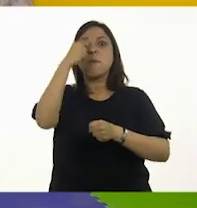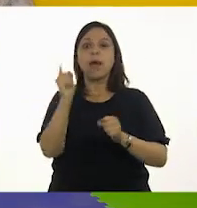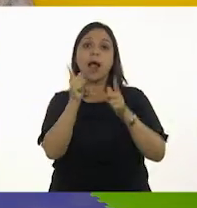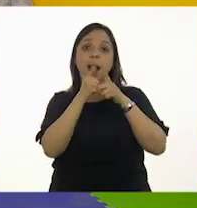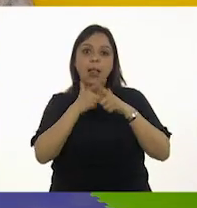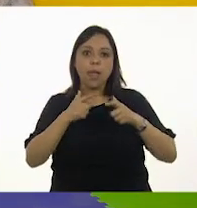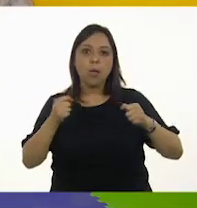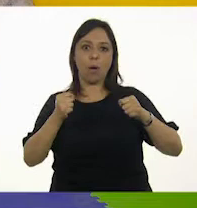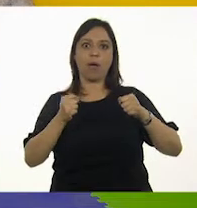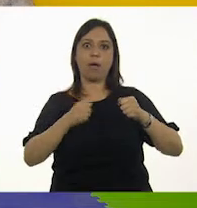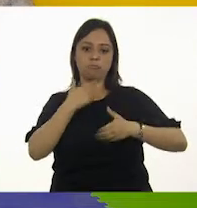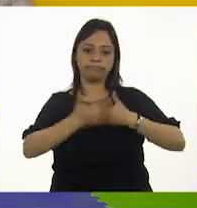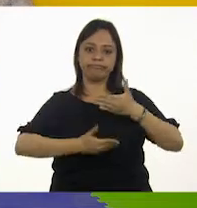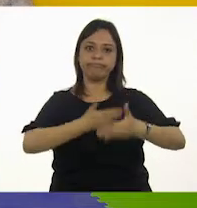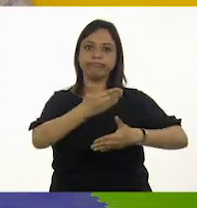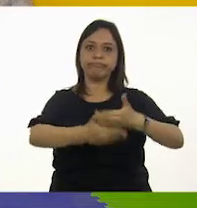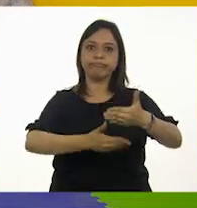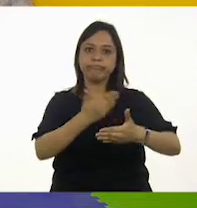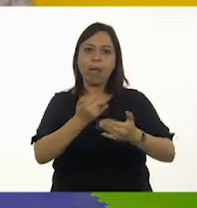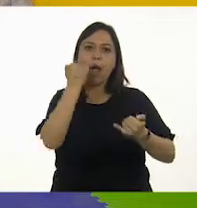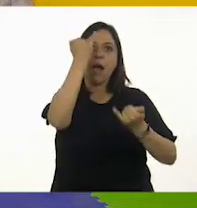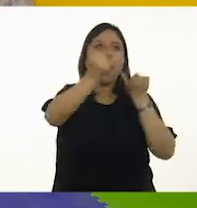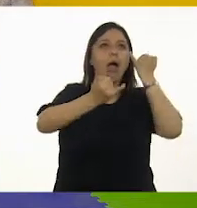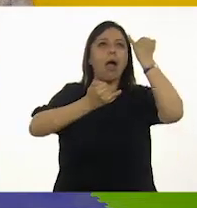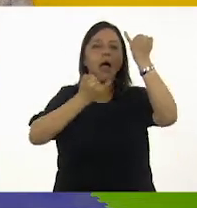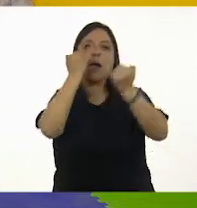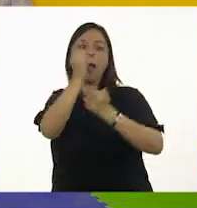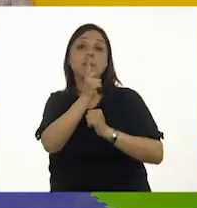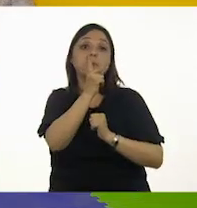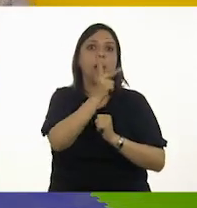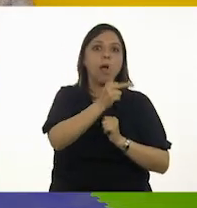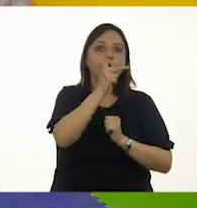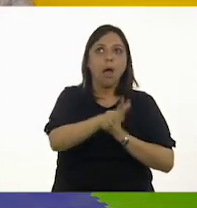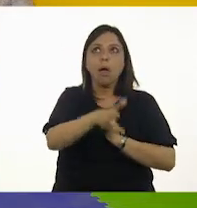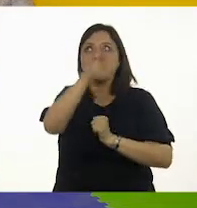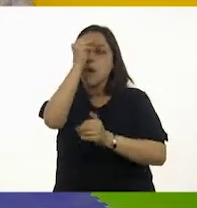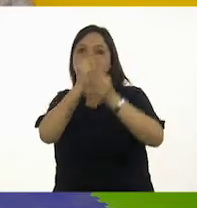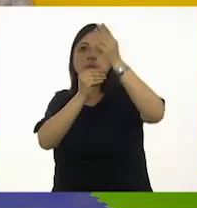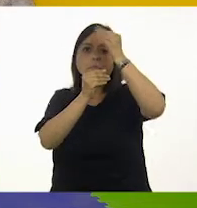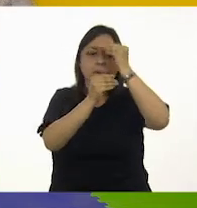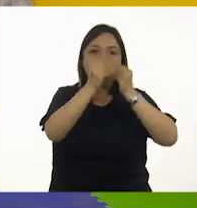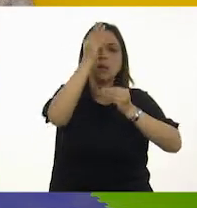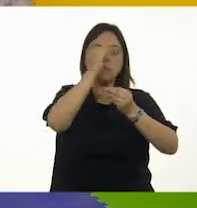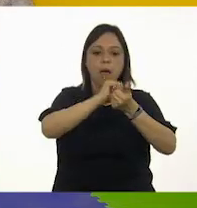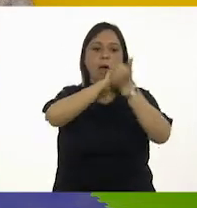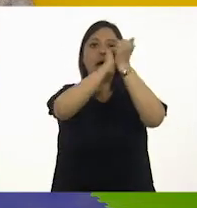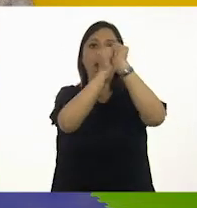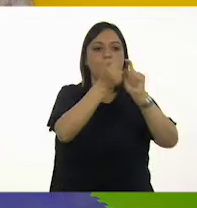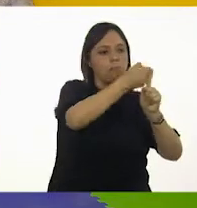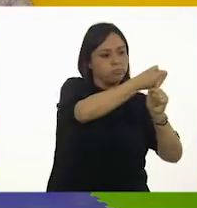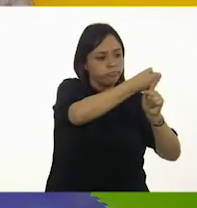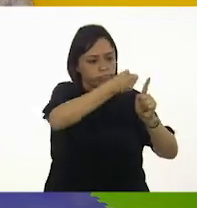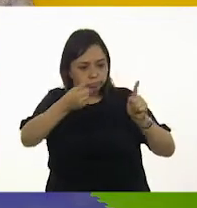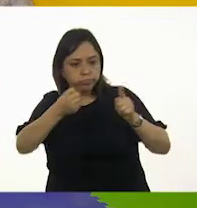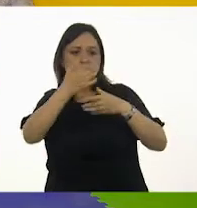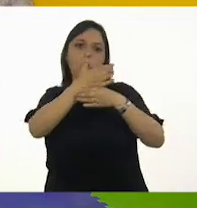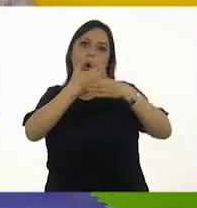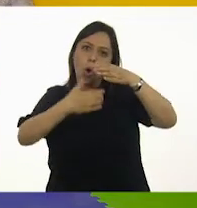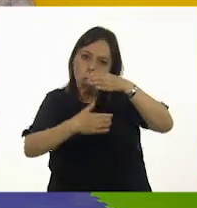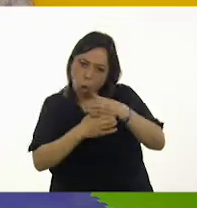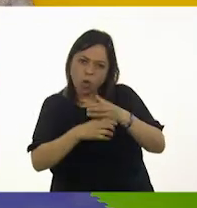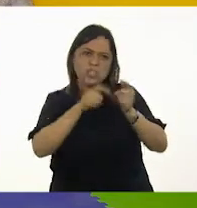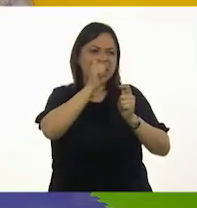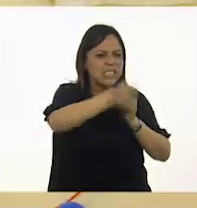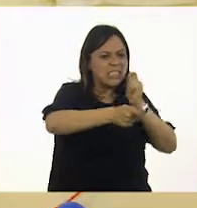desarrollan su creatividad. Aprenden nuevas palabras, la construcción de oraciones, la descripción de objetos e incluso a tomar